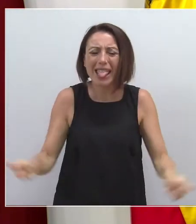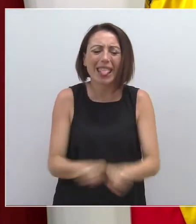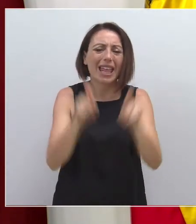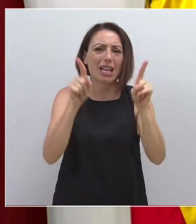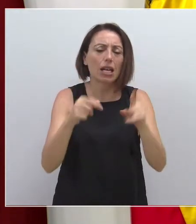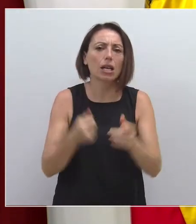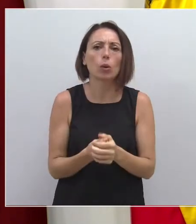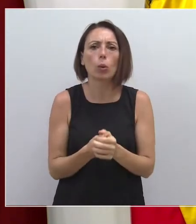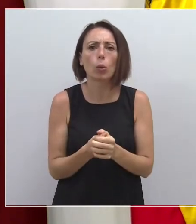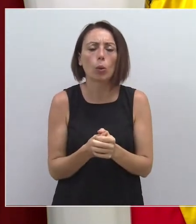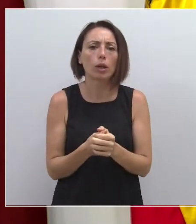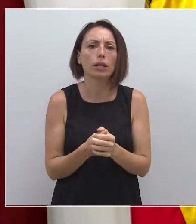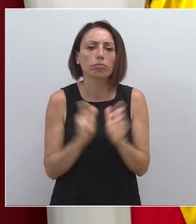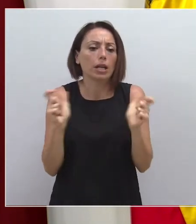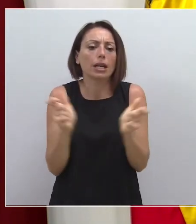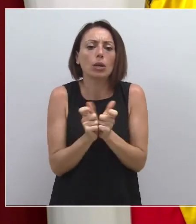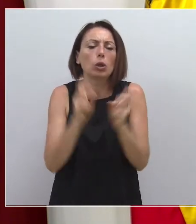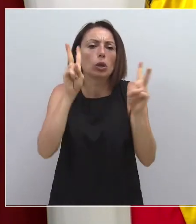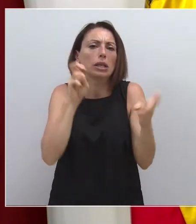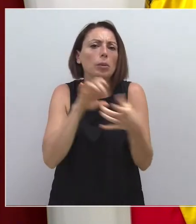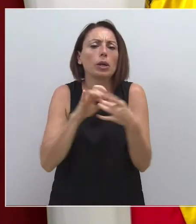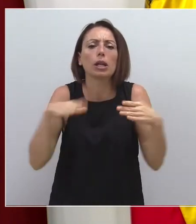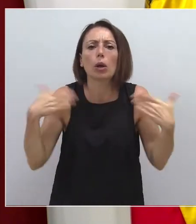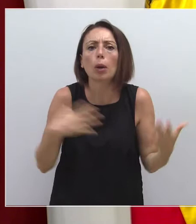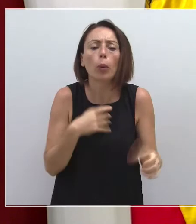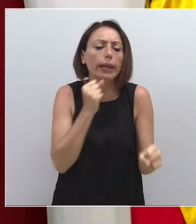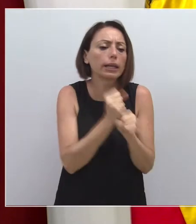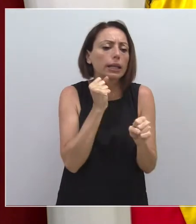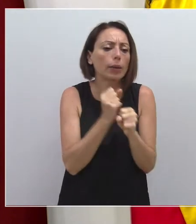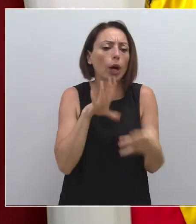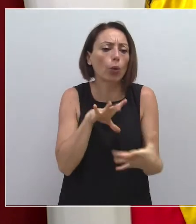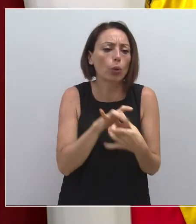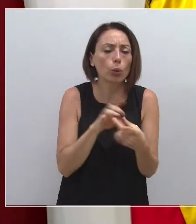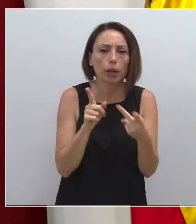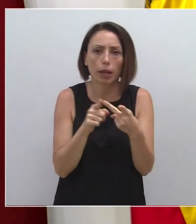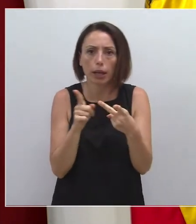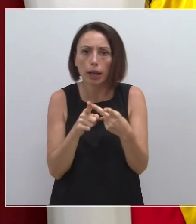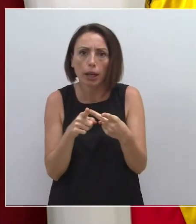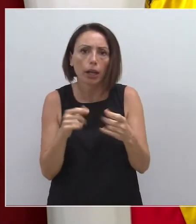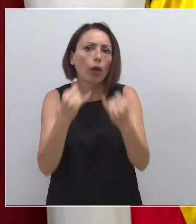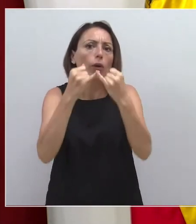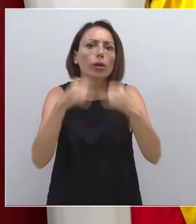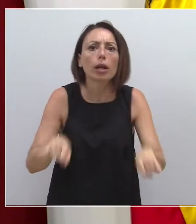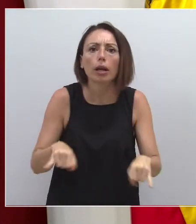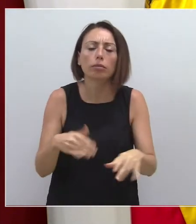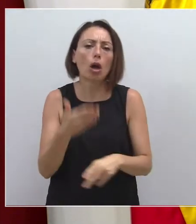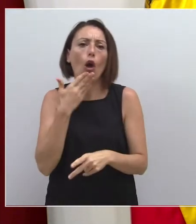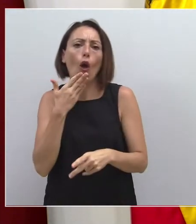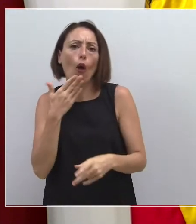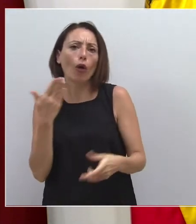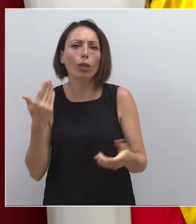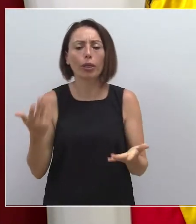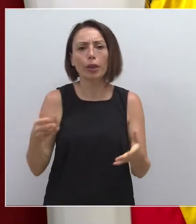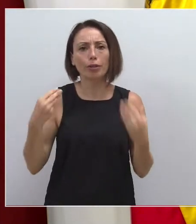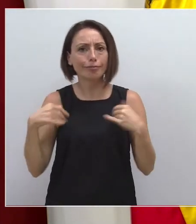la naturaleza de la reunión. Puede ser laboral, puede ser festiva, puede ser lúdica, puede ser